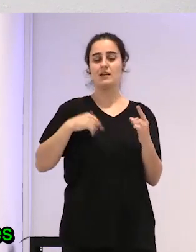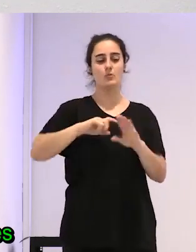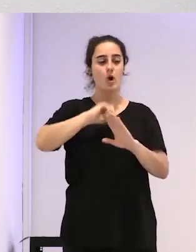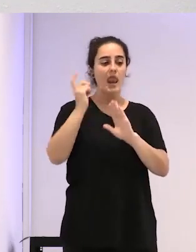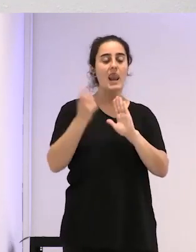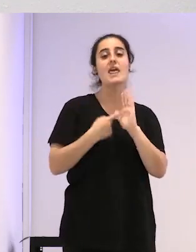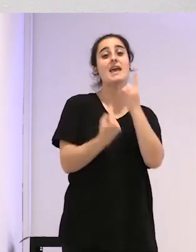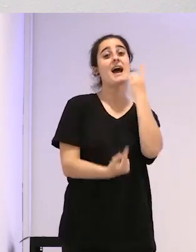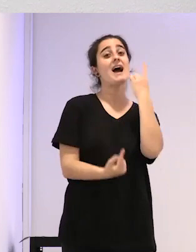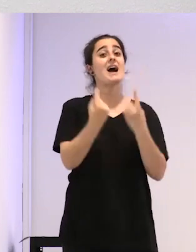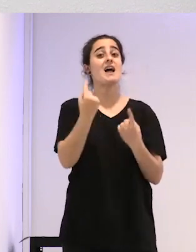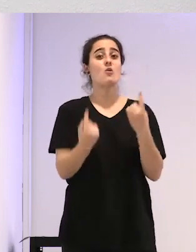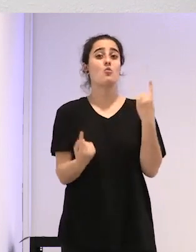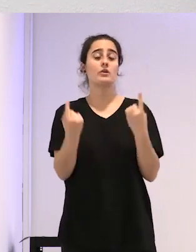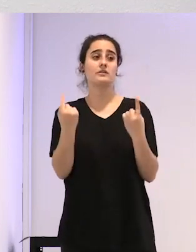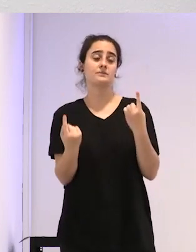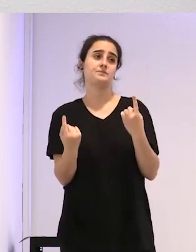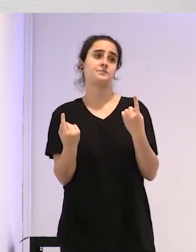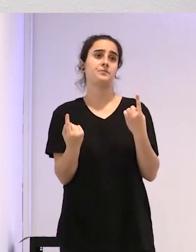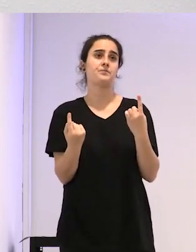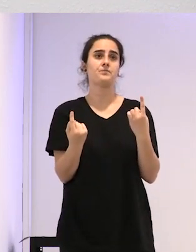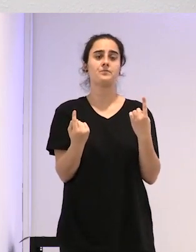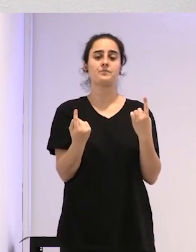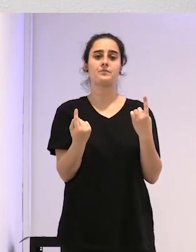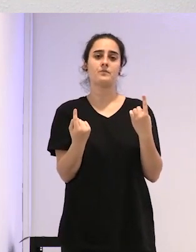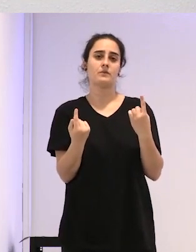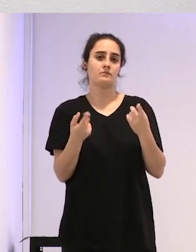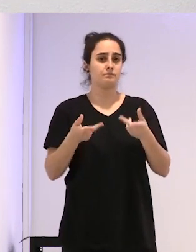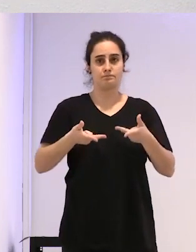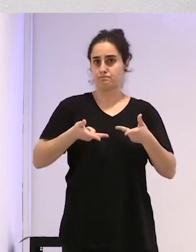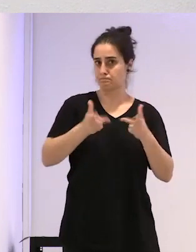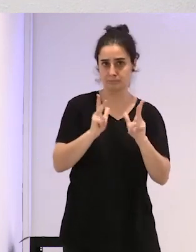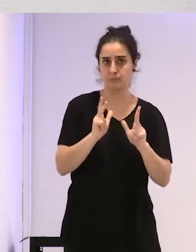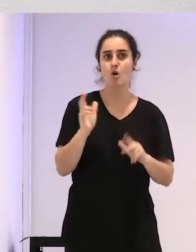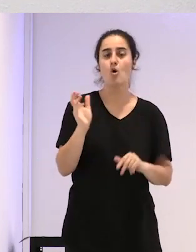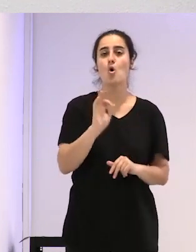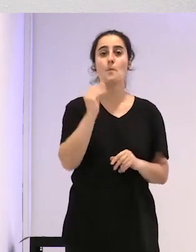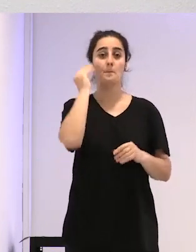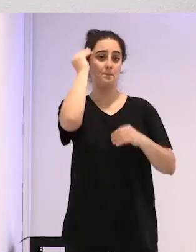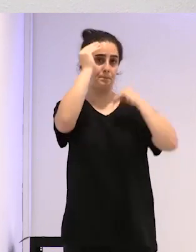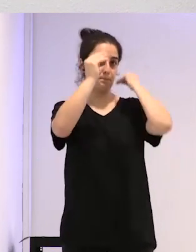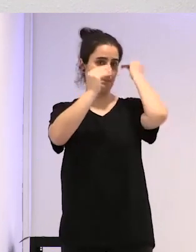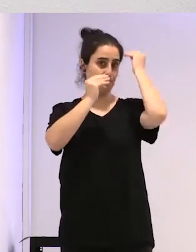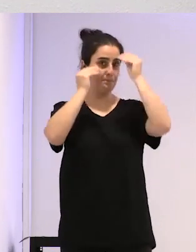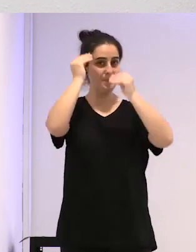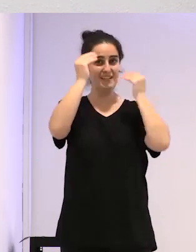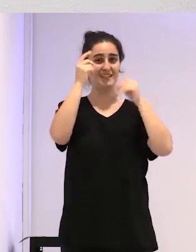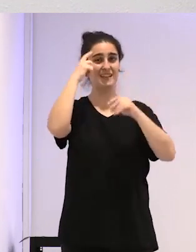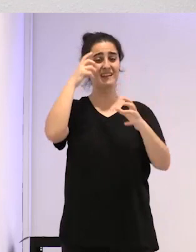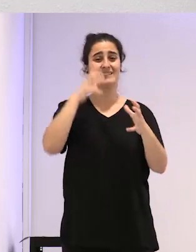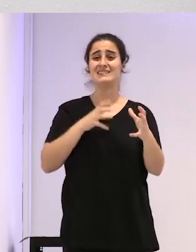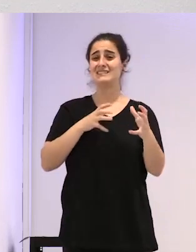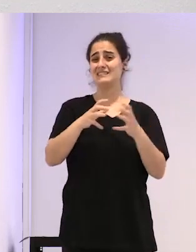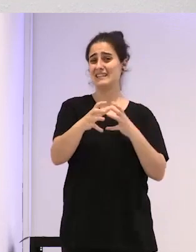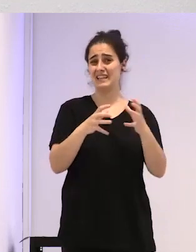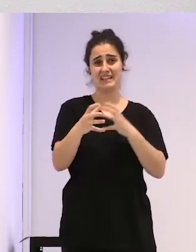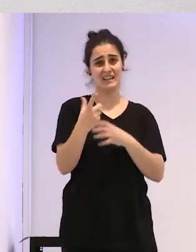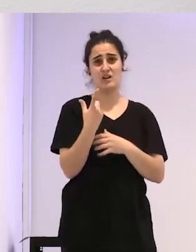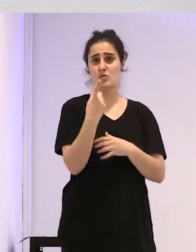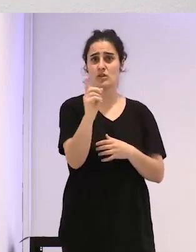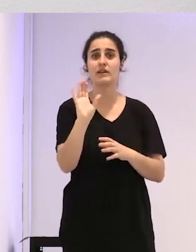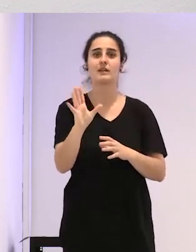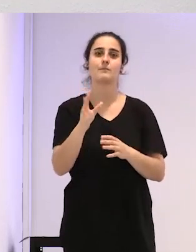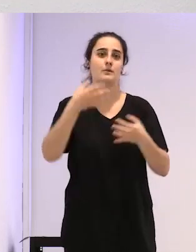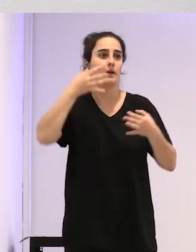impiden o que, evidentemente, consideran que no se tendría que pasar por la psiquiatra, pero una cosa es hacer una ley